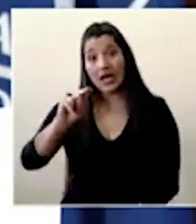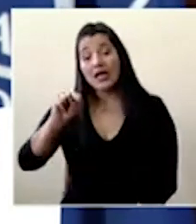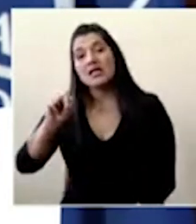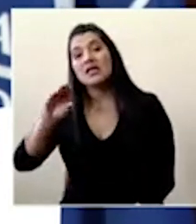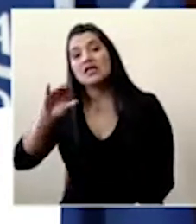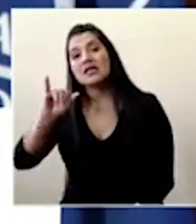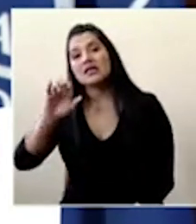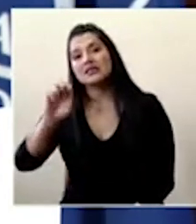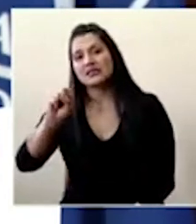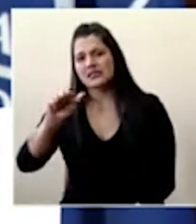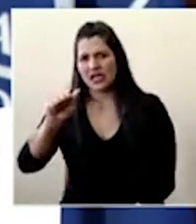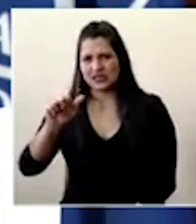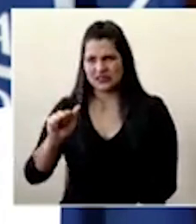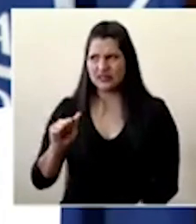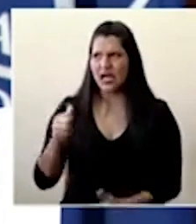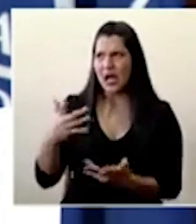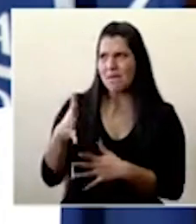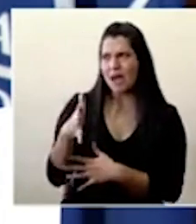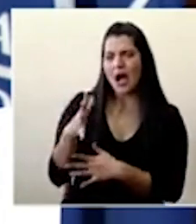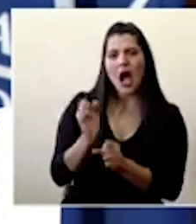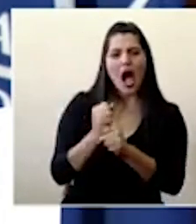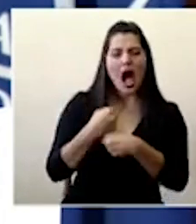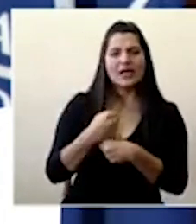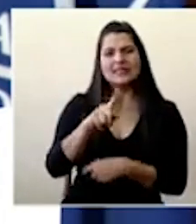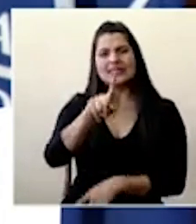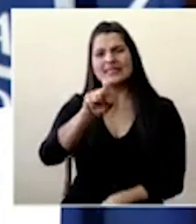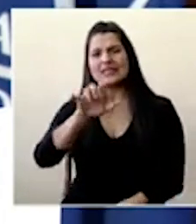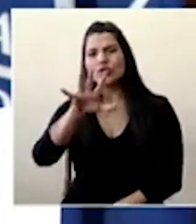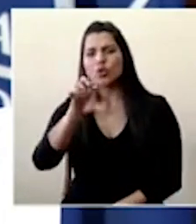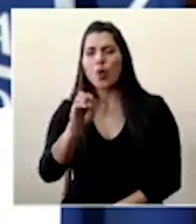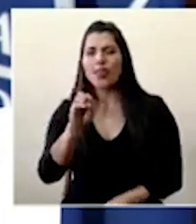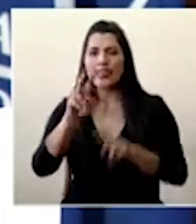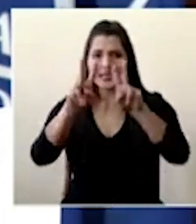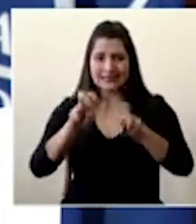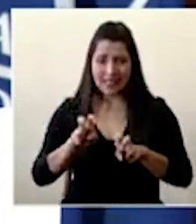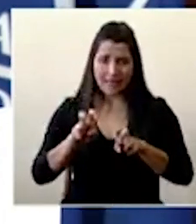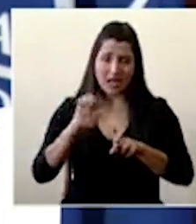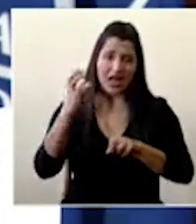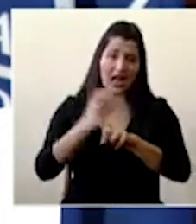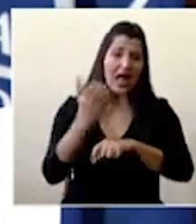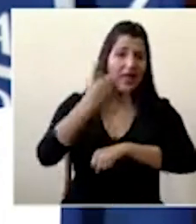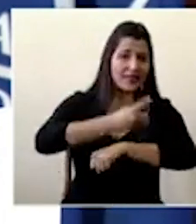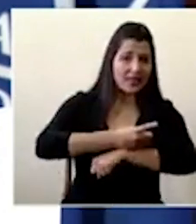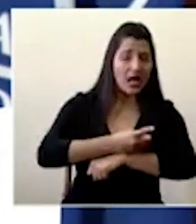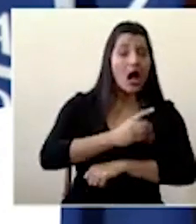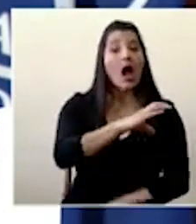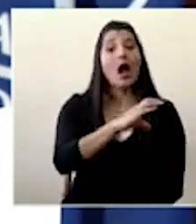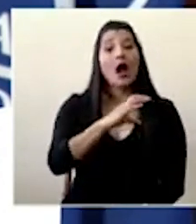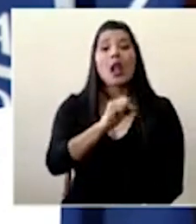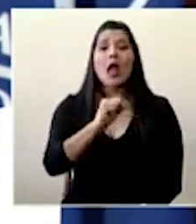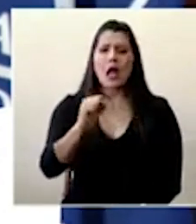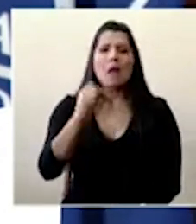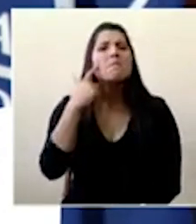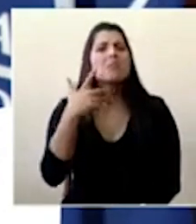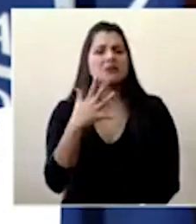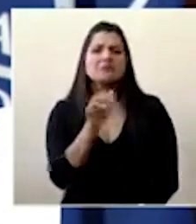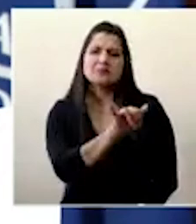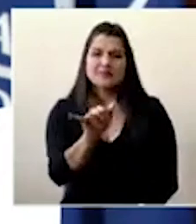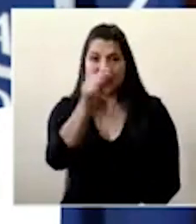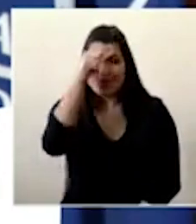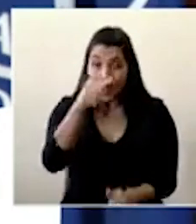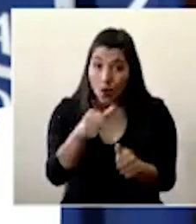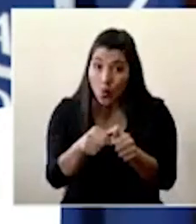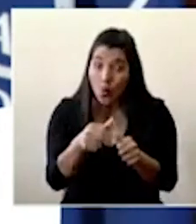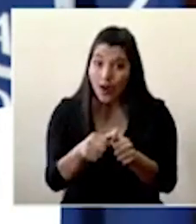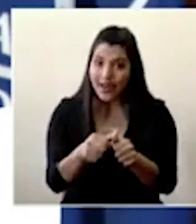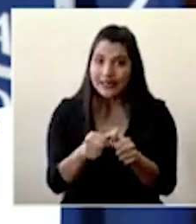capacidad que incluso sobrepasado las 150 pruebas por día la caja ha tenido también una capacidad similar porque recordemos que incluso